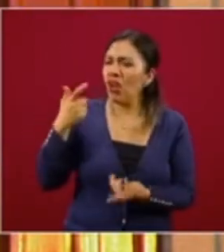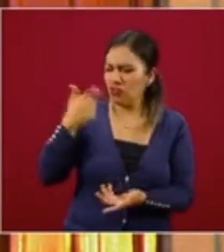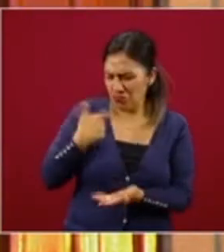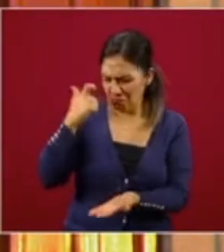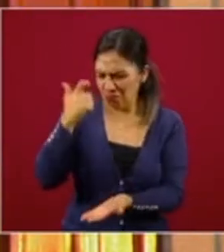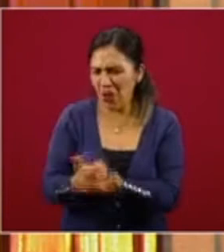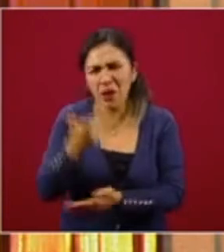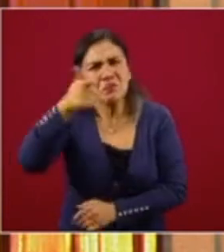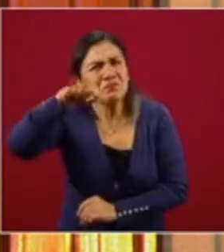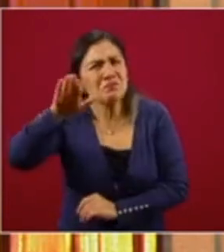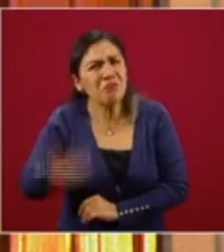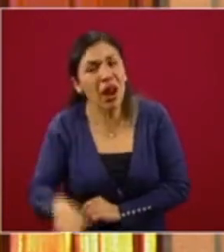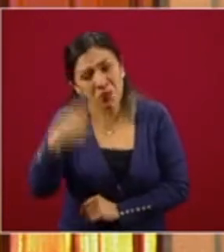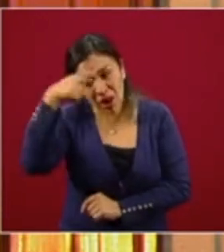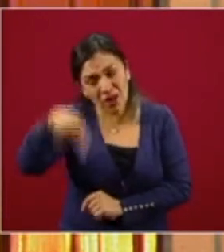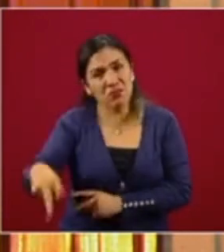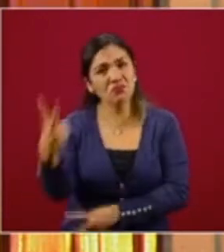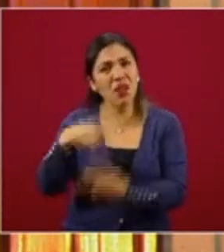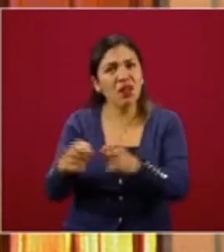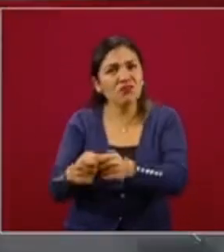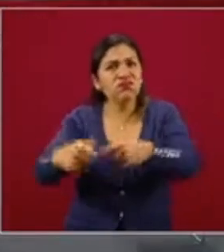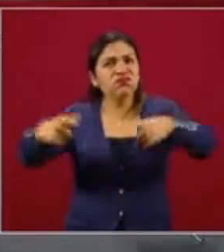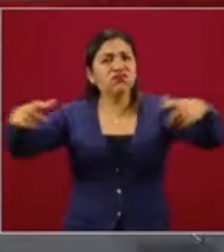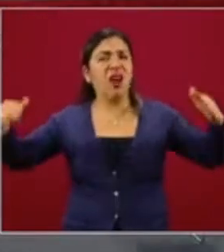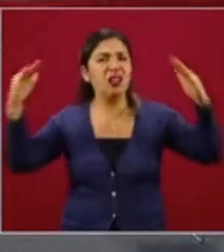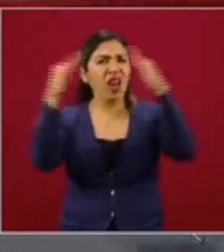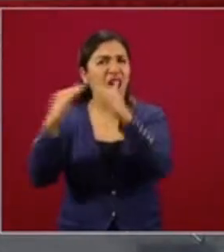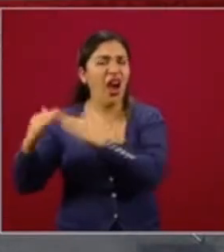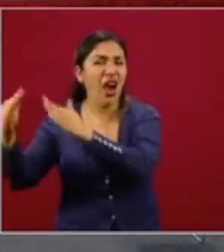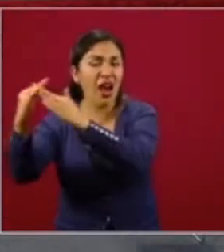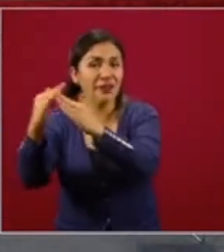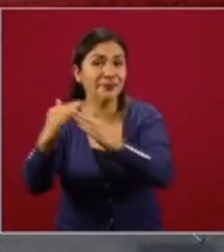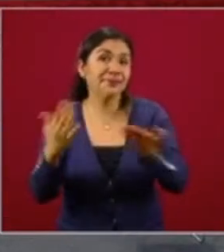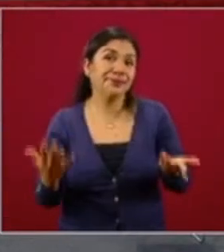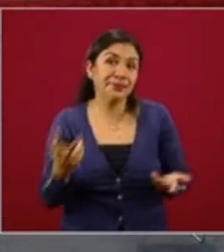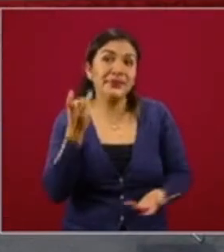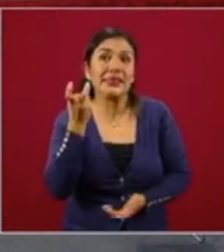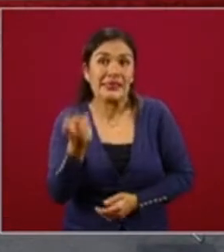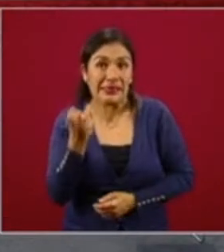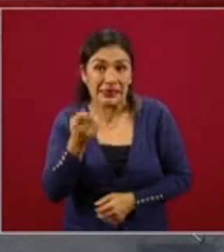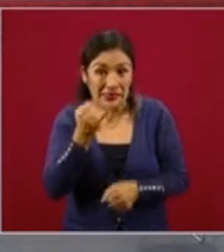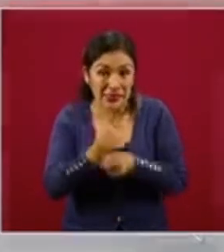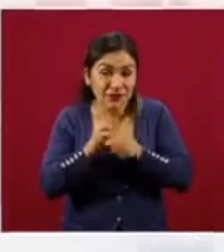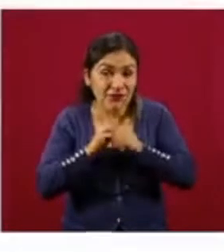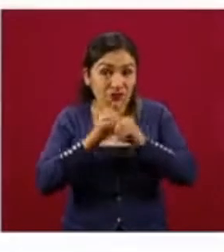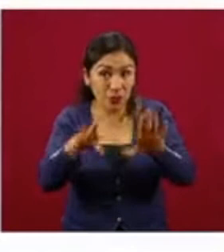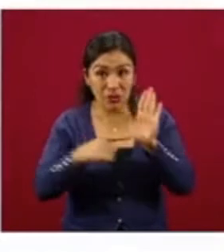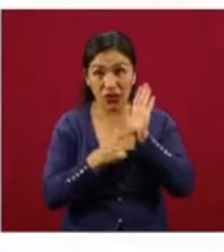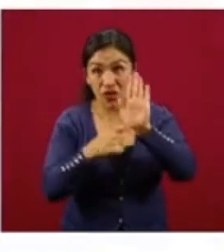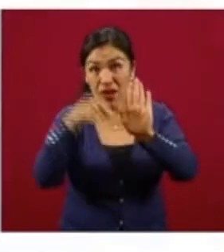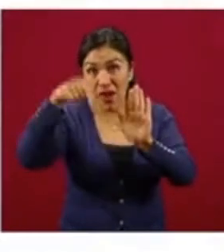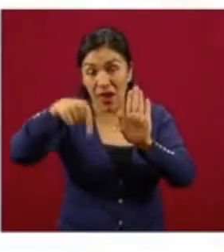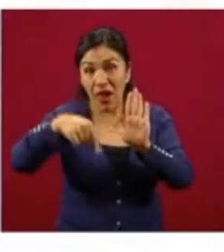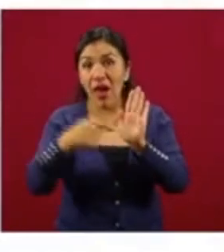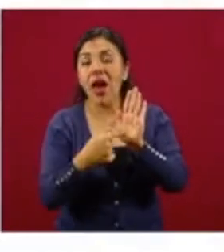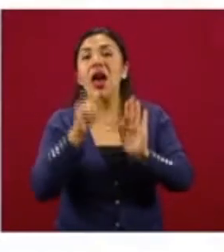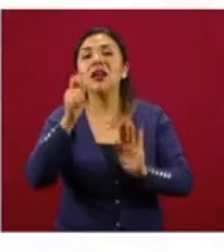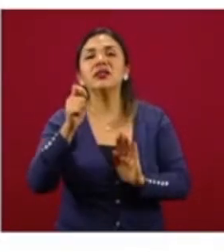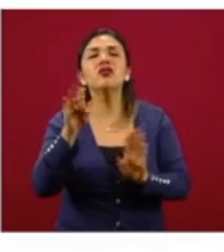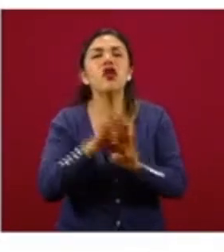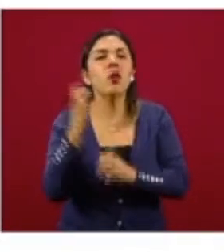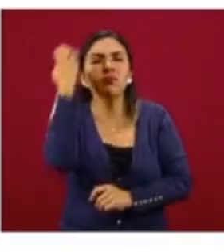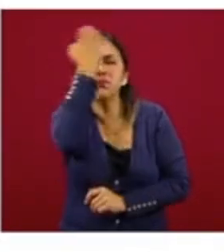barato para generar ahí una enorme unidad habitacional. Esta información que se tiene es el